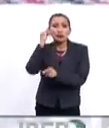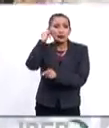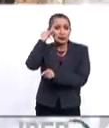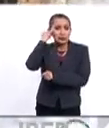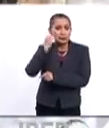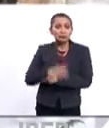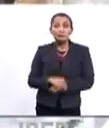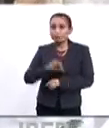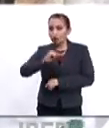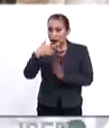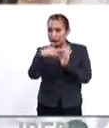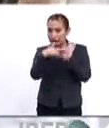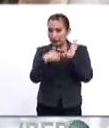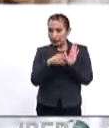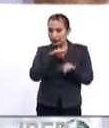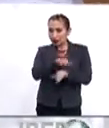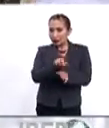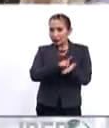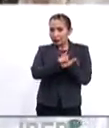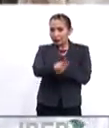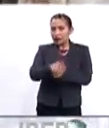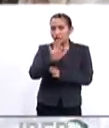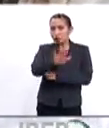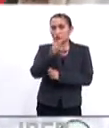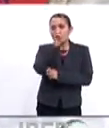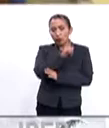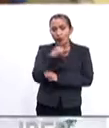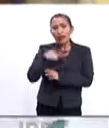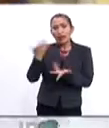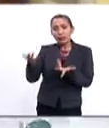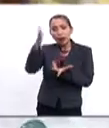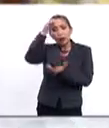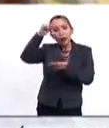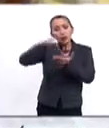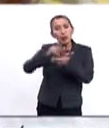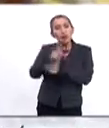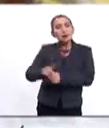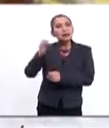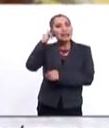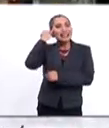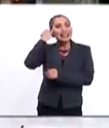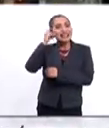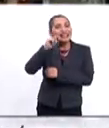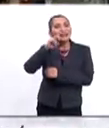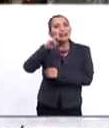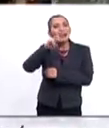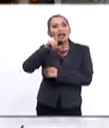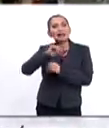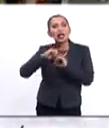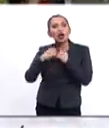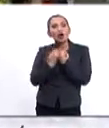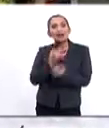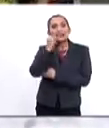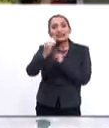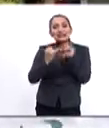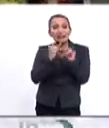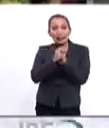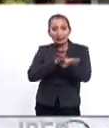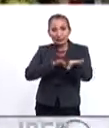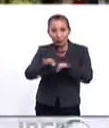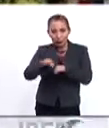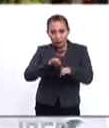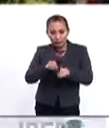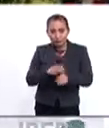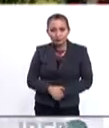indígenas. Otras normas referentes al derecho lingüístico son el Convenio sobre Pueblos Indígenas y Tribales de la Organización Internacional del